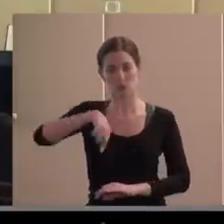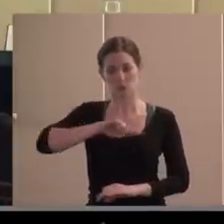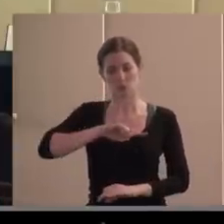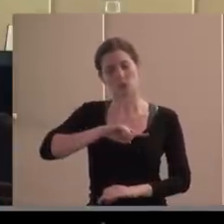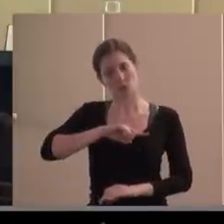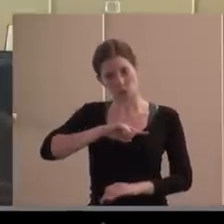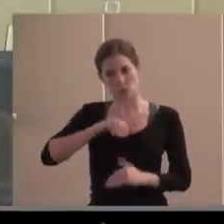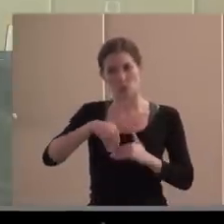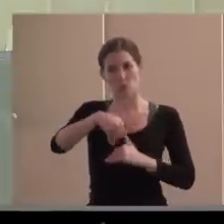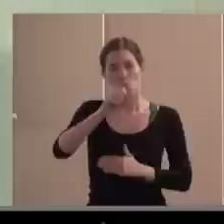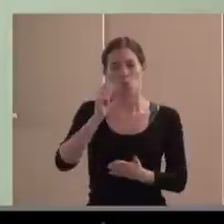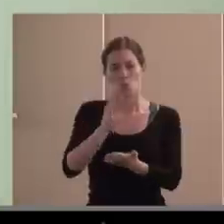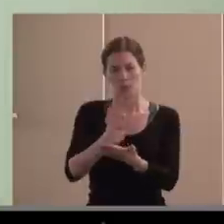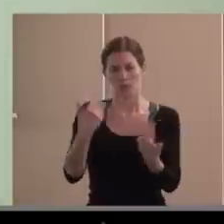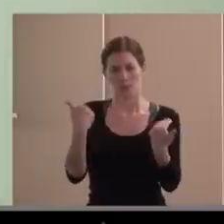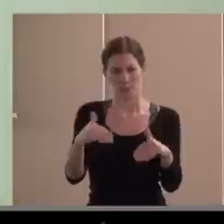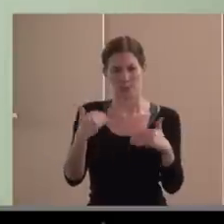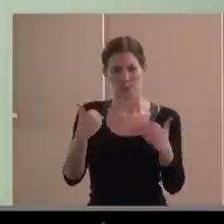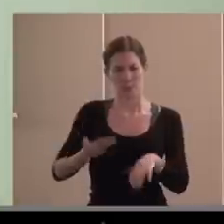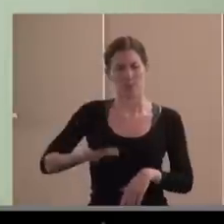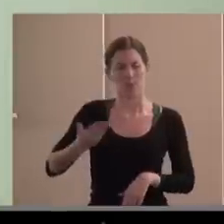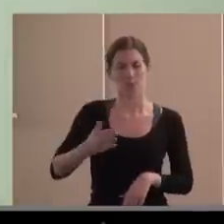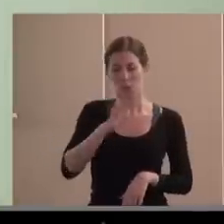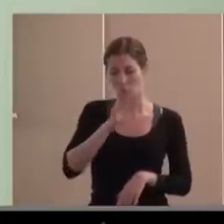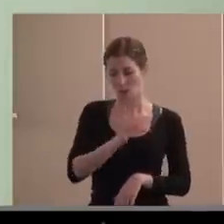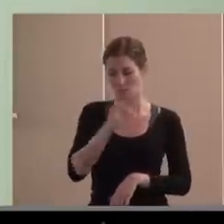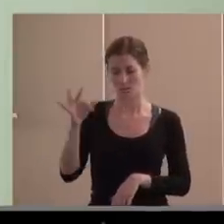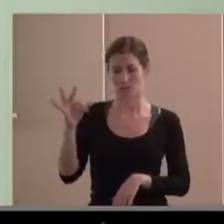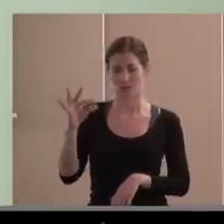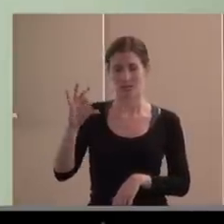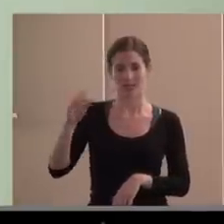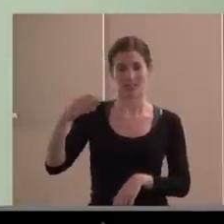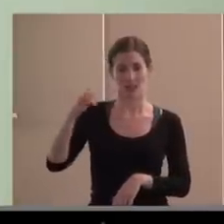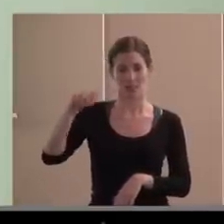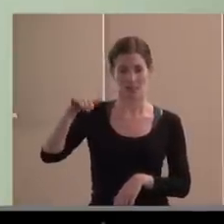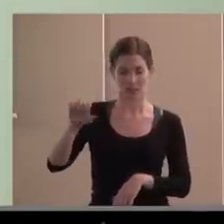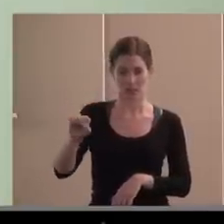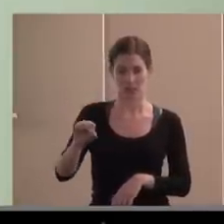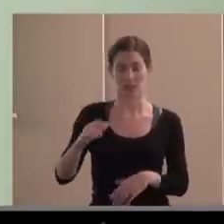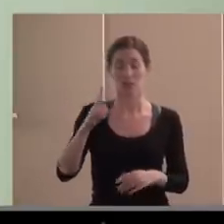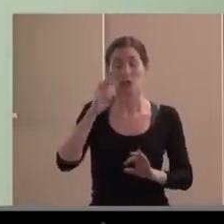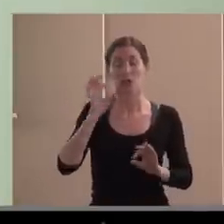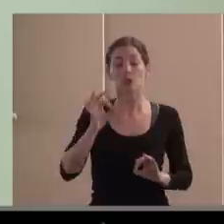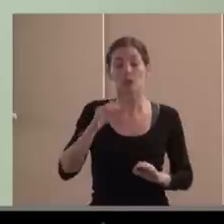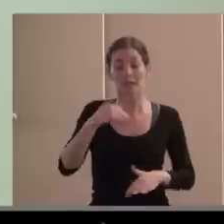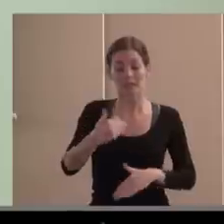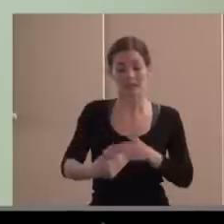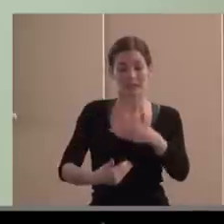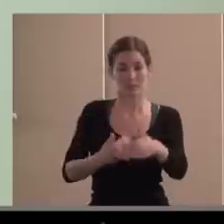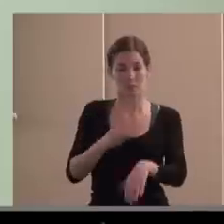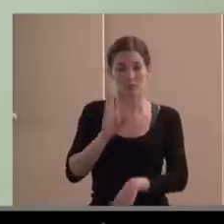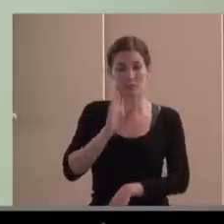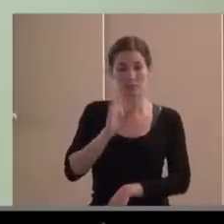importantes, pero eso quizá se lo dejo ya a Sabina. Creo que este proceso, antes lo apuntaba también